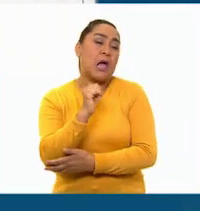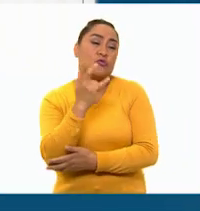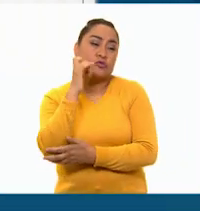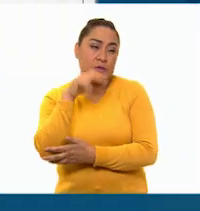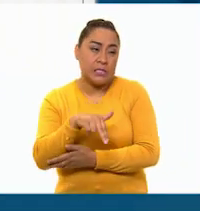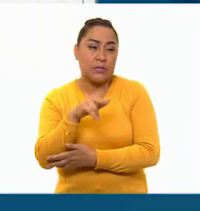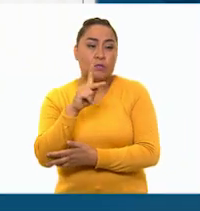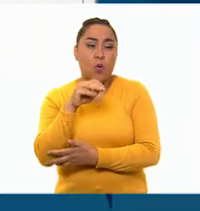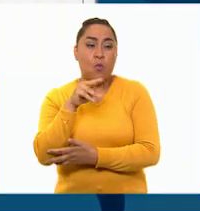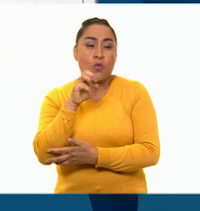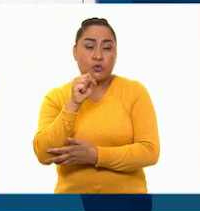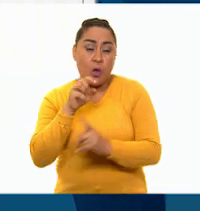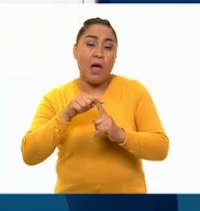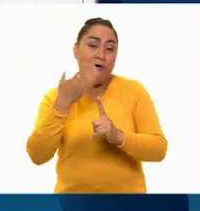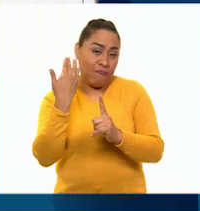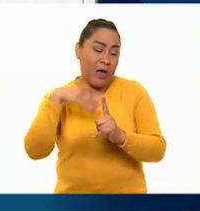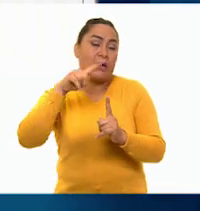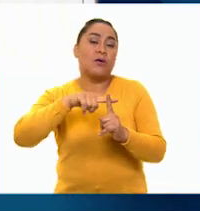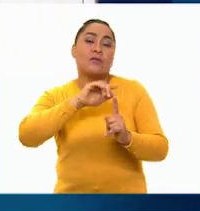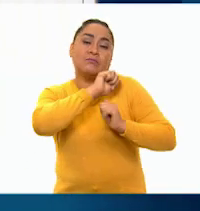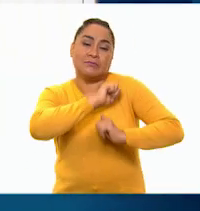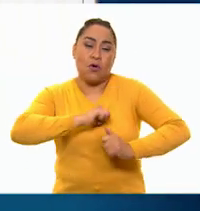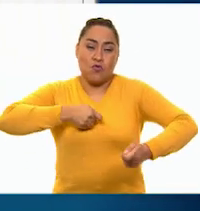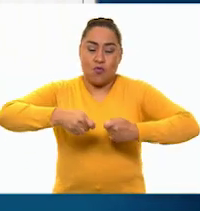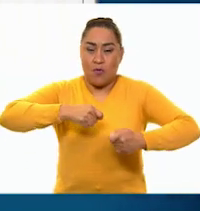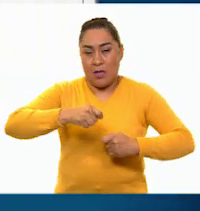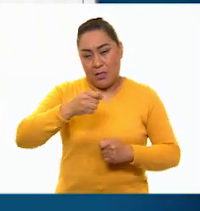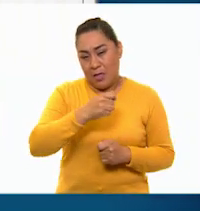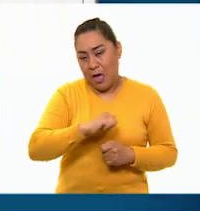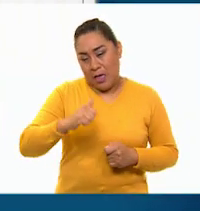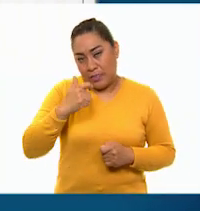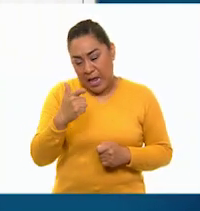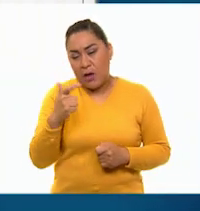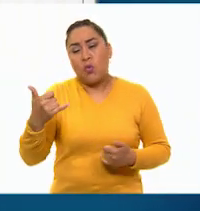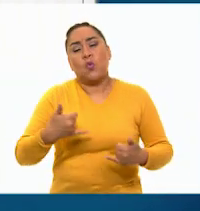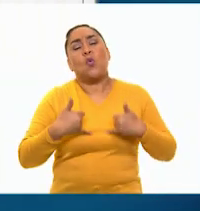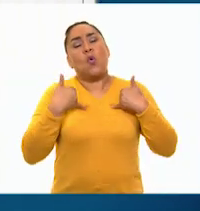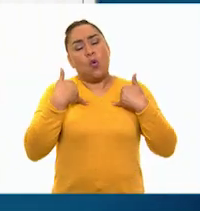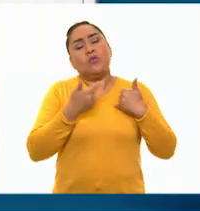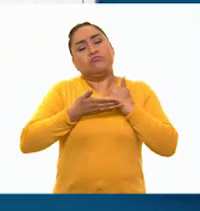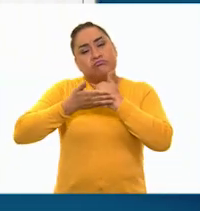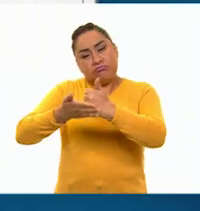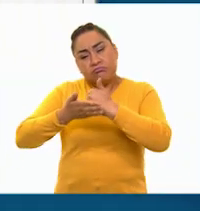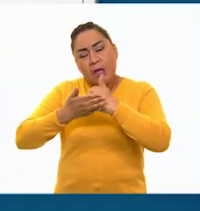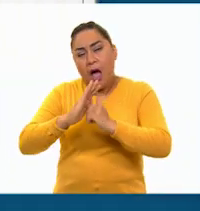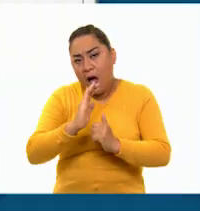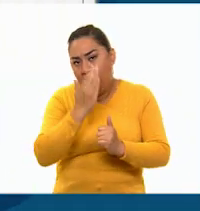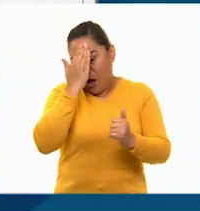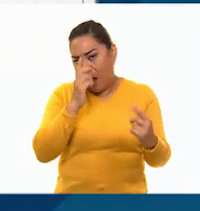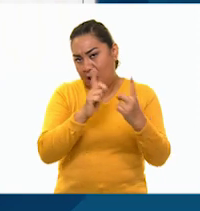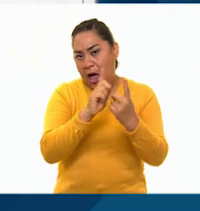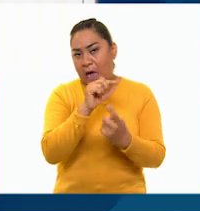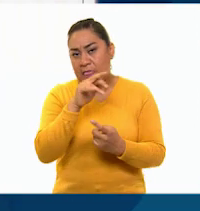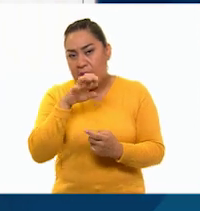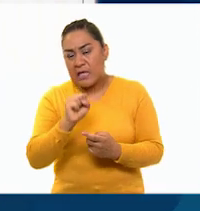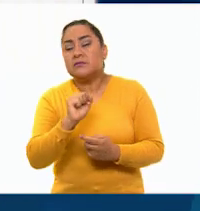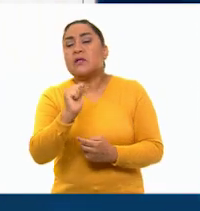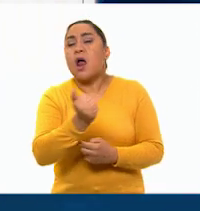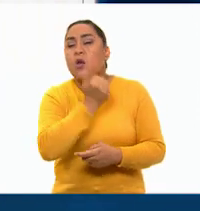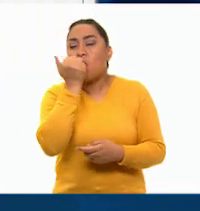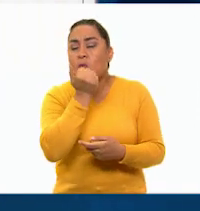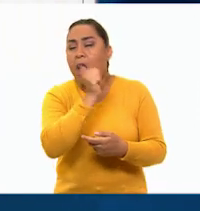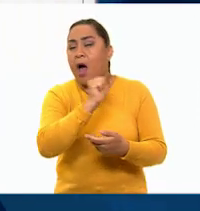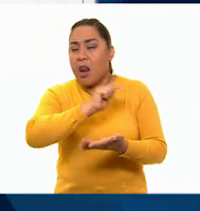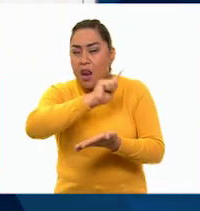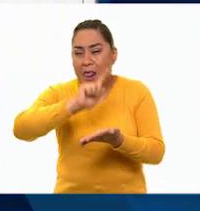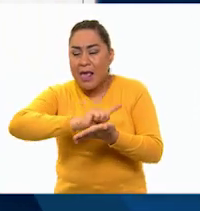San Salvador, quien también fue su albacea. Muy joven comenzó a ayudarle en su despacho, donde conoció a Andrés Quintana Roo, un estudiante de leyes